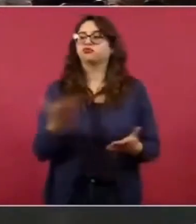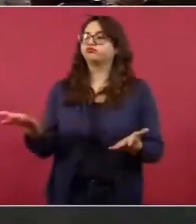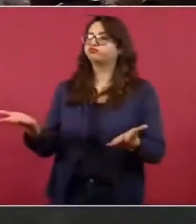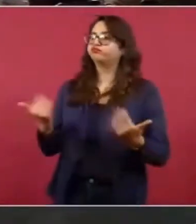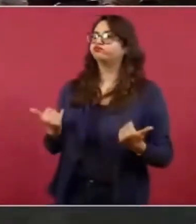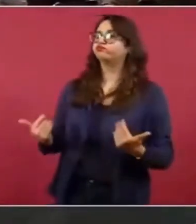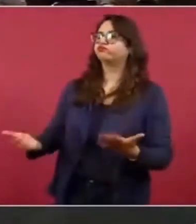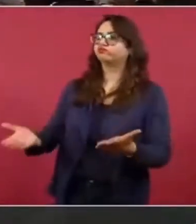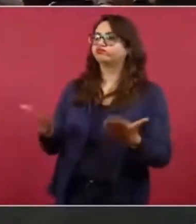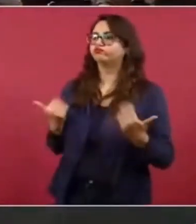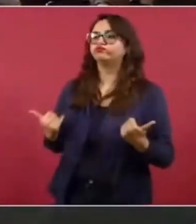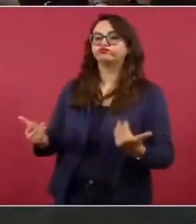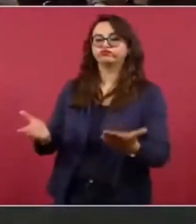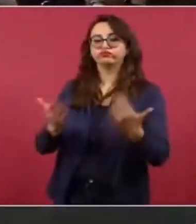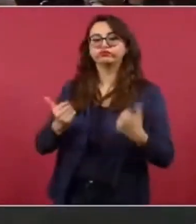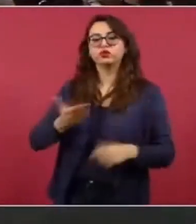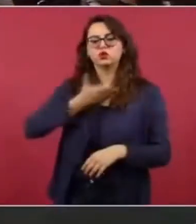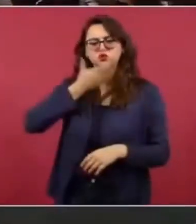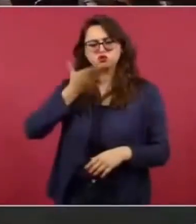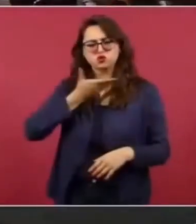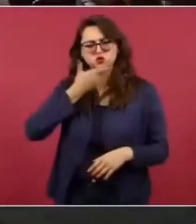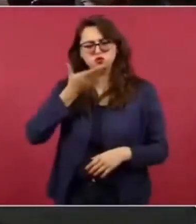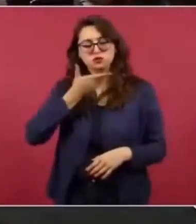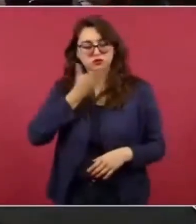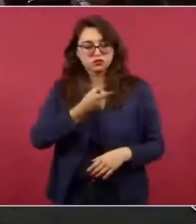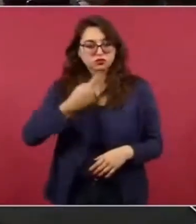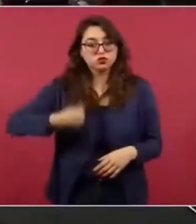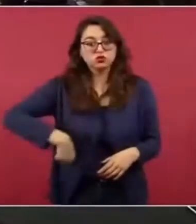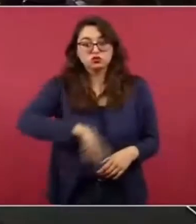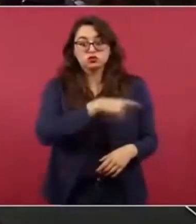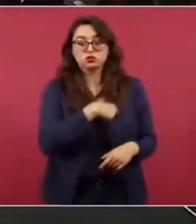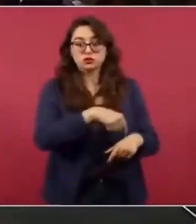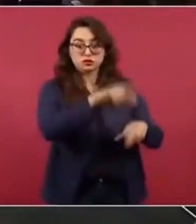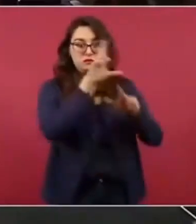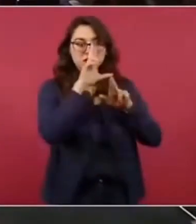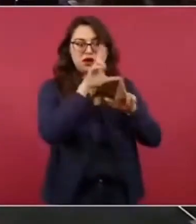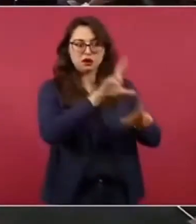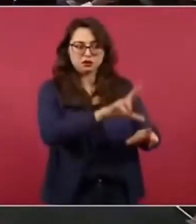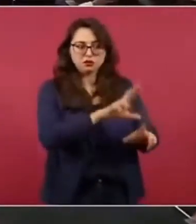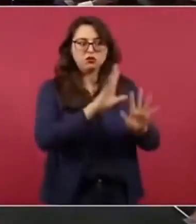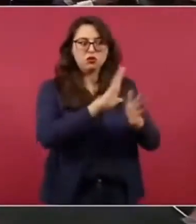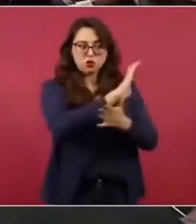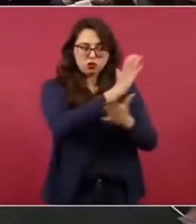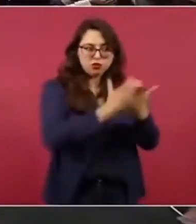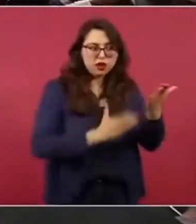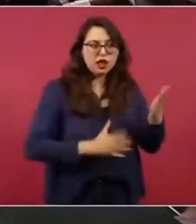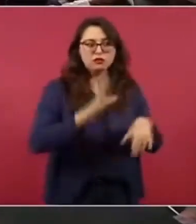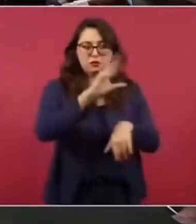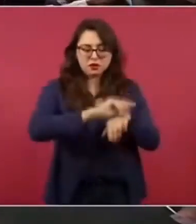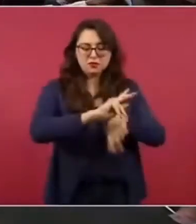¿Pero quién pagaría la cuota? ¿El Grupo México? Sí, si pasan a lo que va a ser